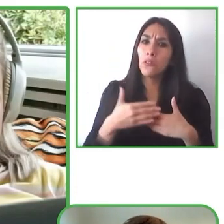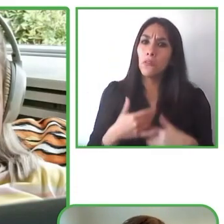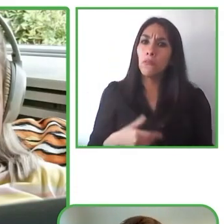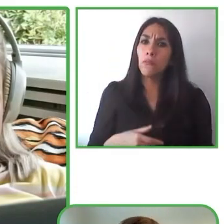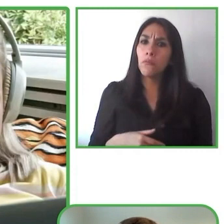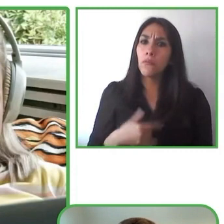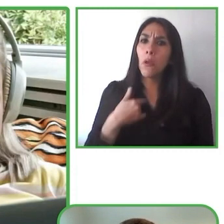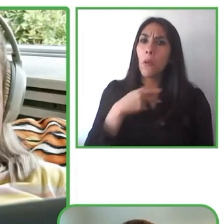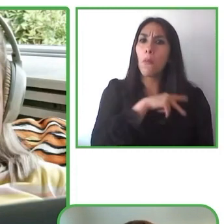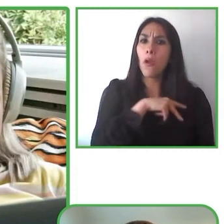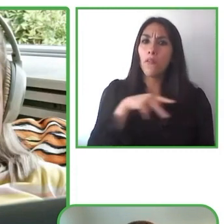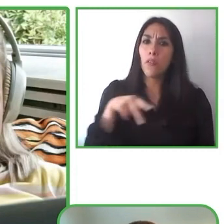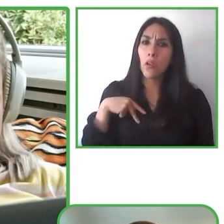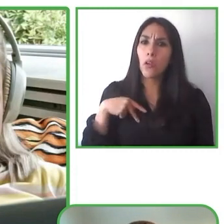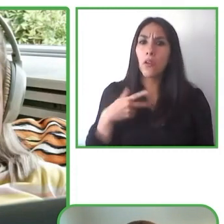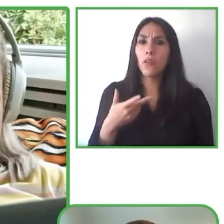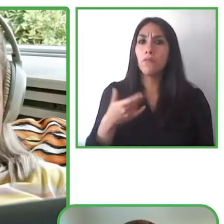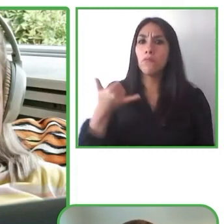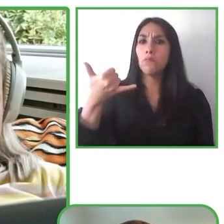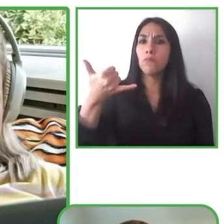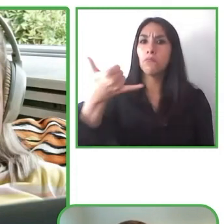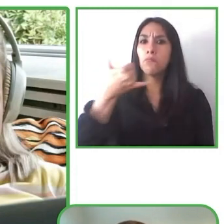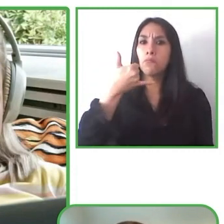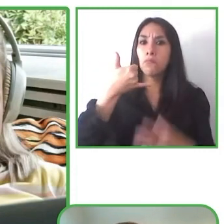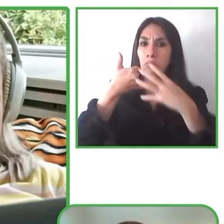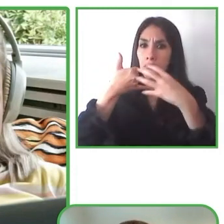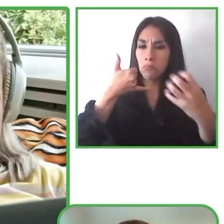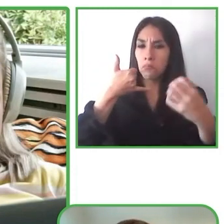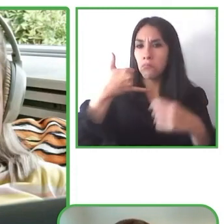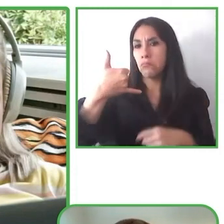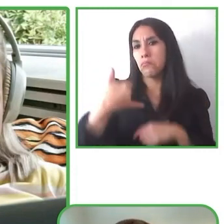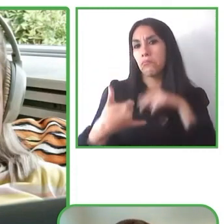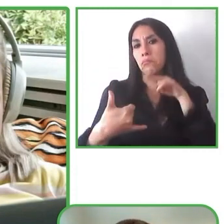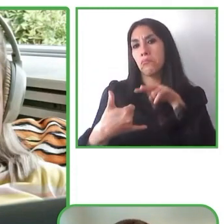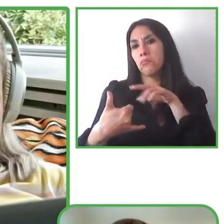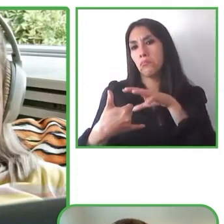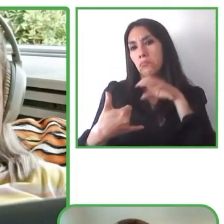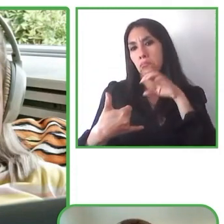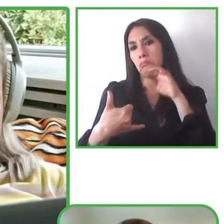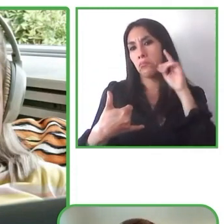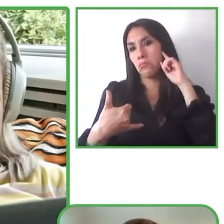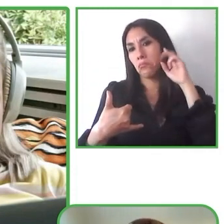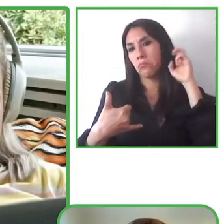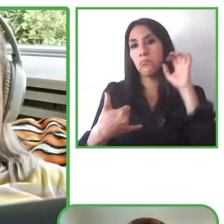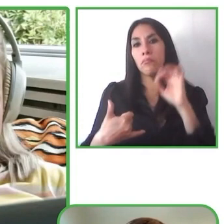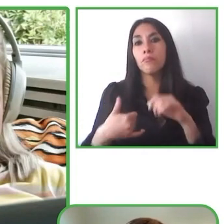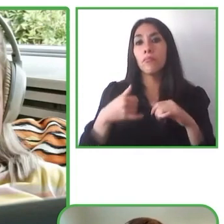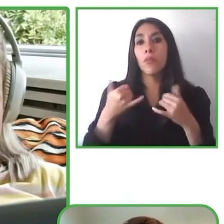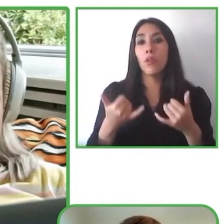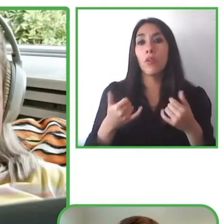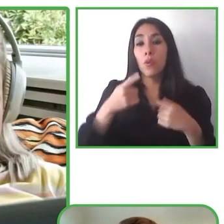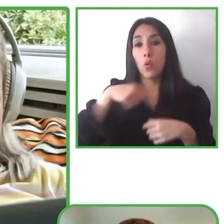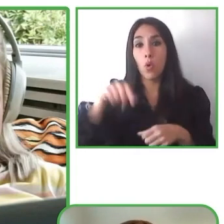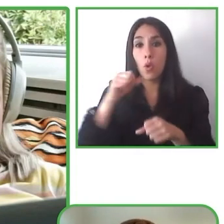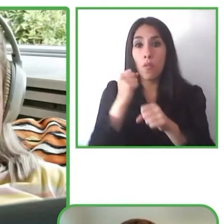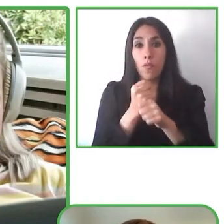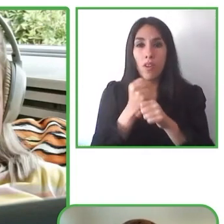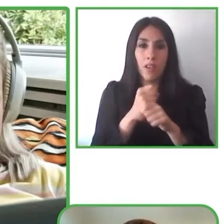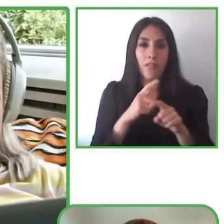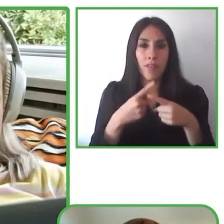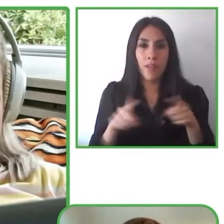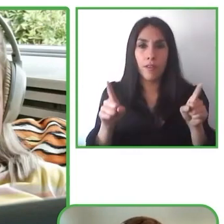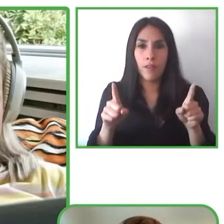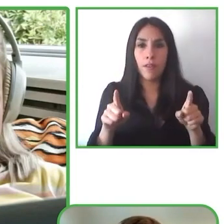hoy tenemos como tres pilares del negocio como dije con el cinema donde se hace ese